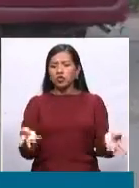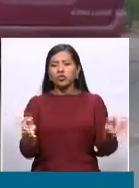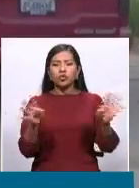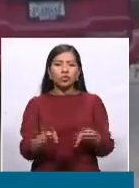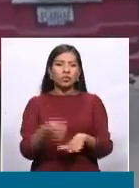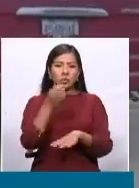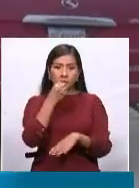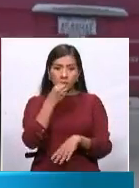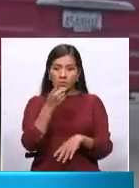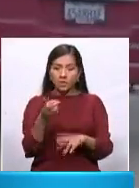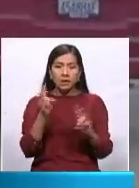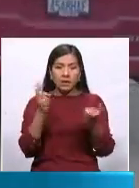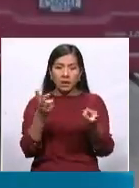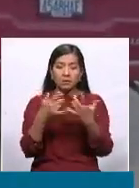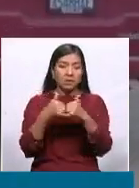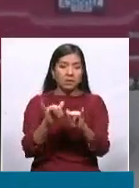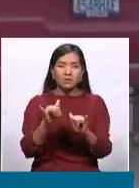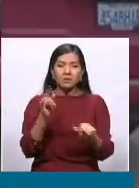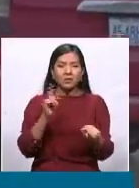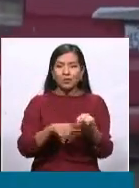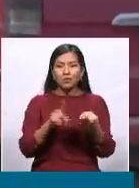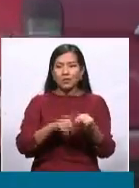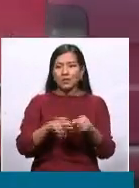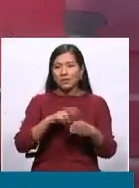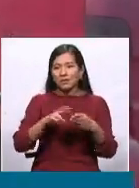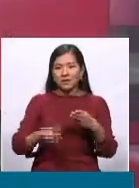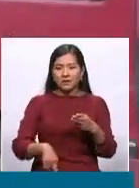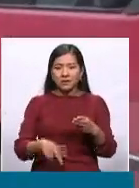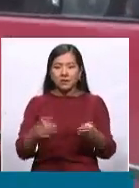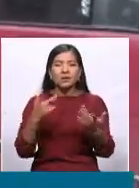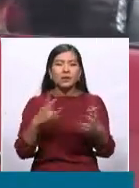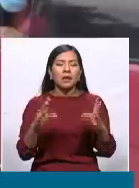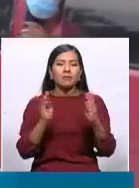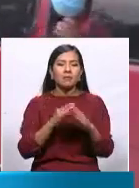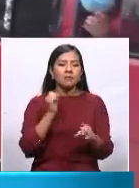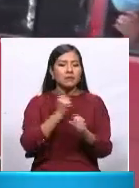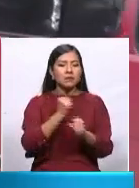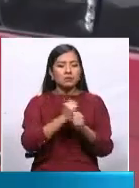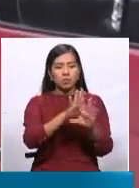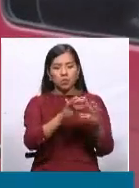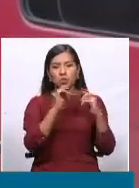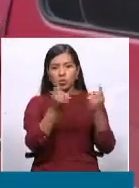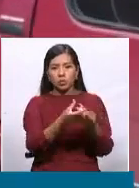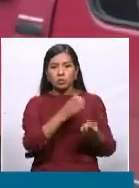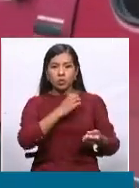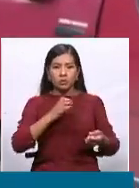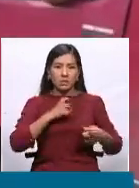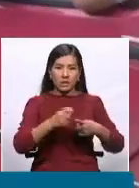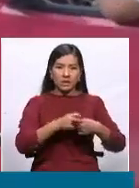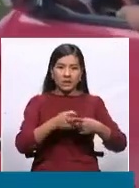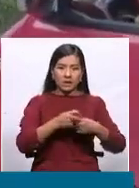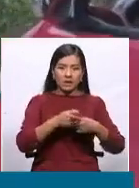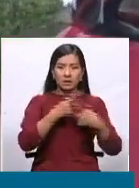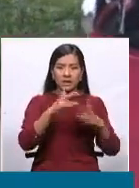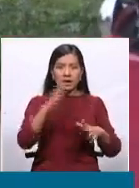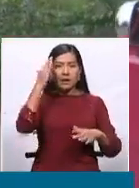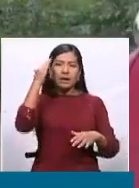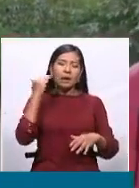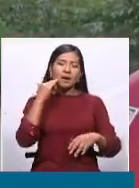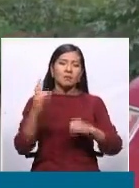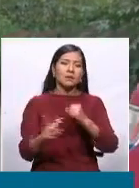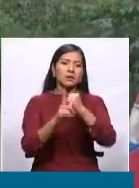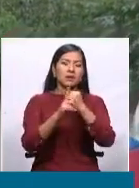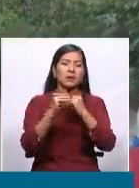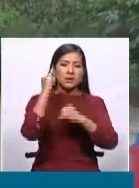les ha resultado ese tema. Con lo que decía de ese trabajo de la comisión técnica a la cabeza de los organismos internacionales,